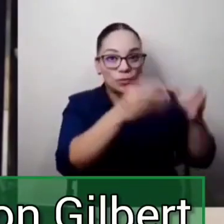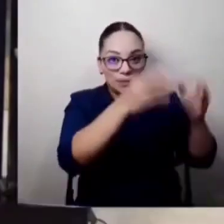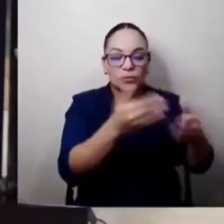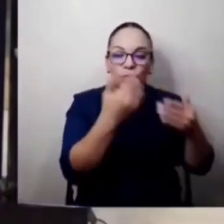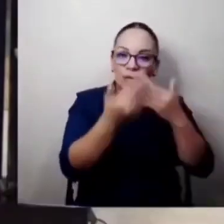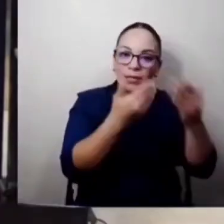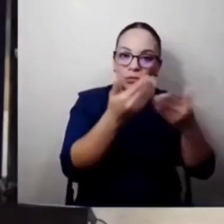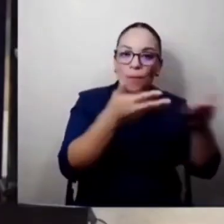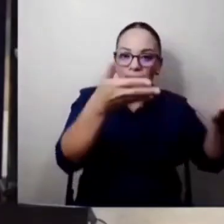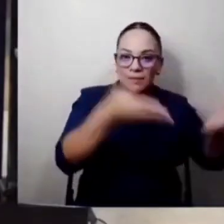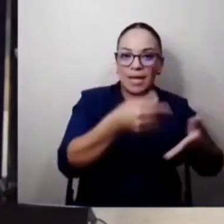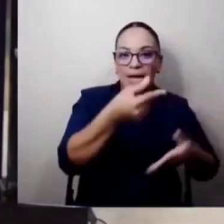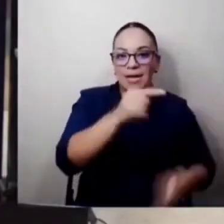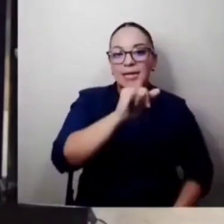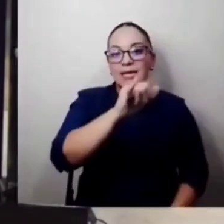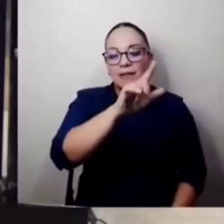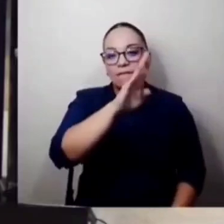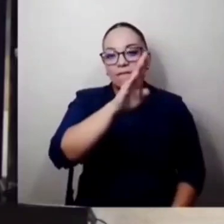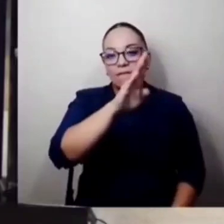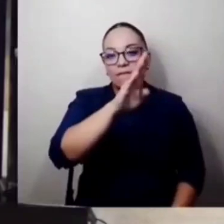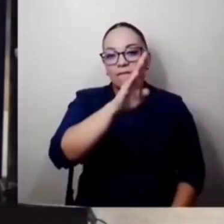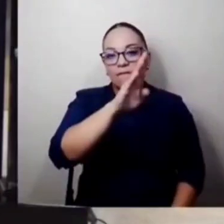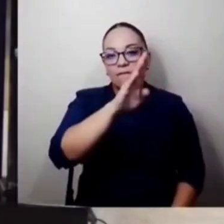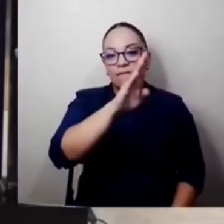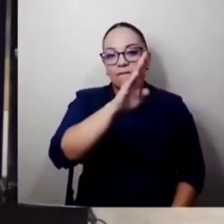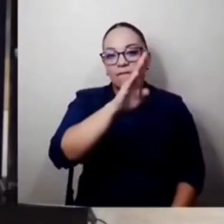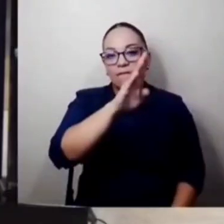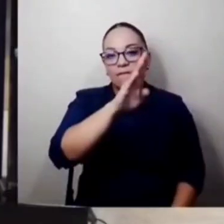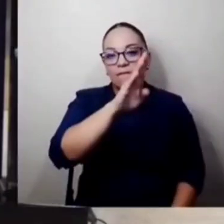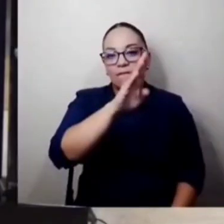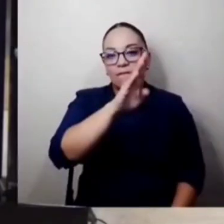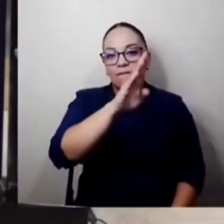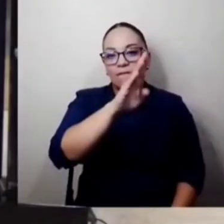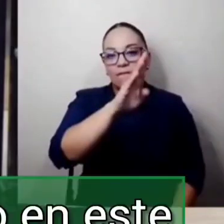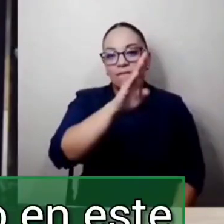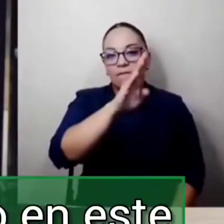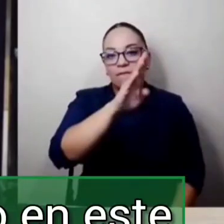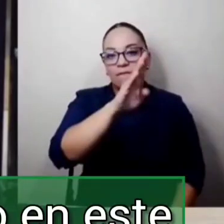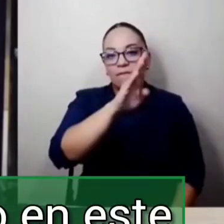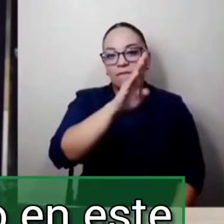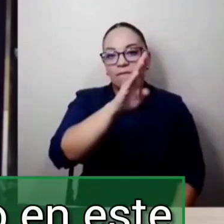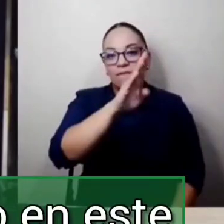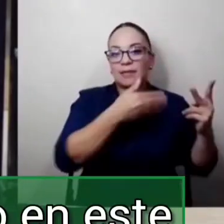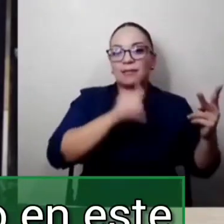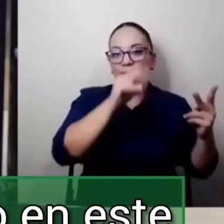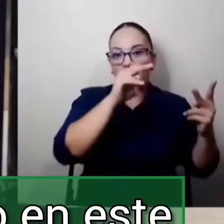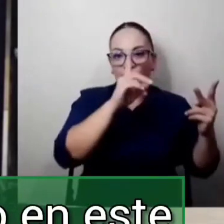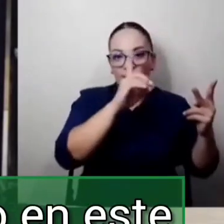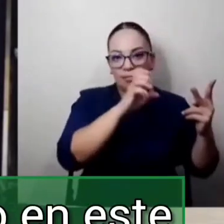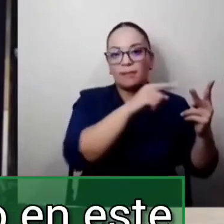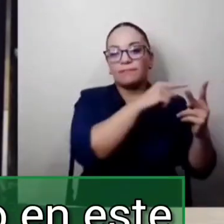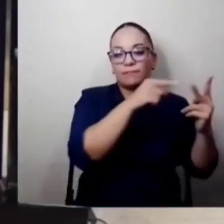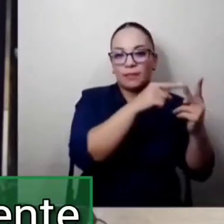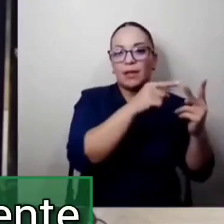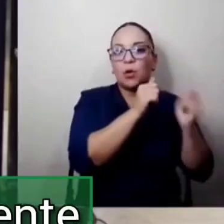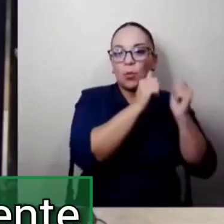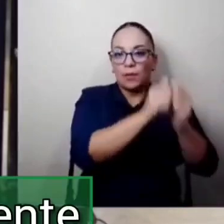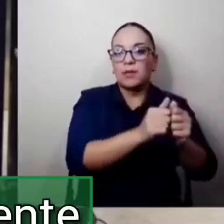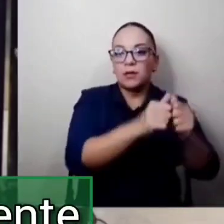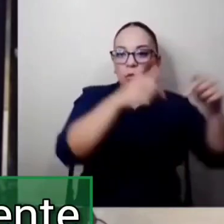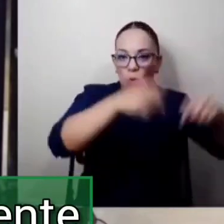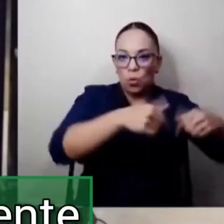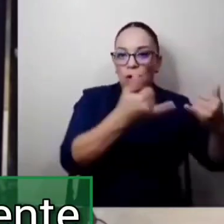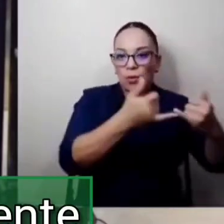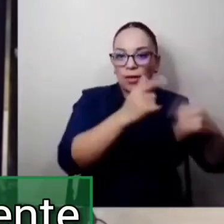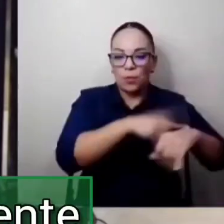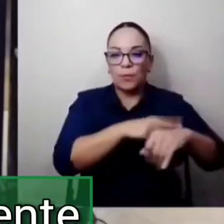don Gilber, presidente del SEC, y doña Gilda Montero, presidenta de ANDE, que también nos están acompañando en este momento de